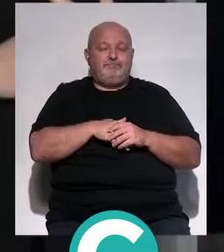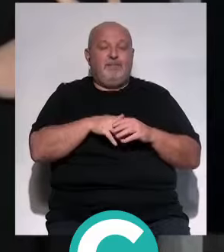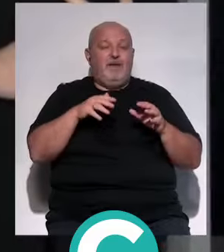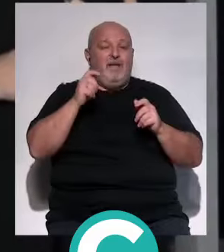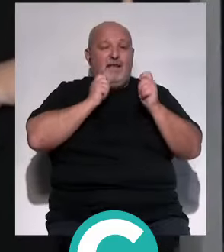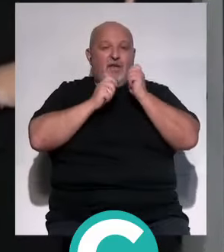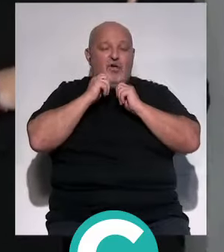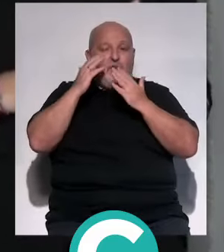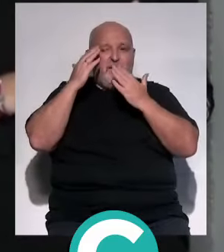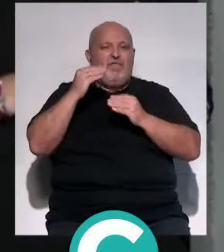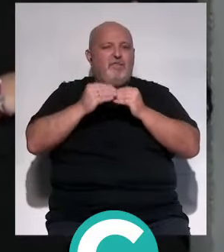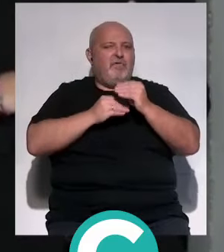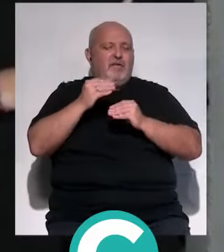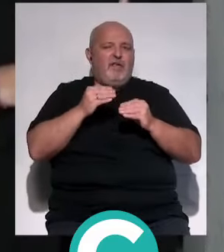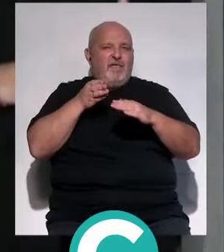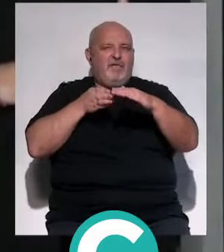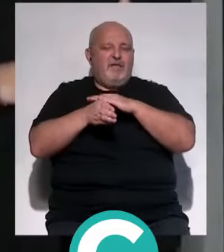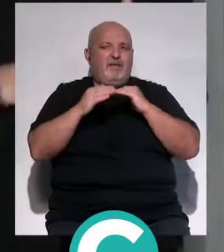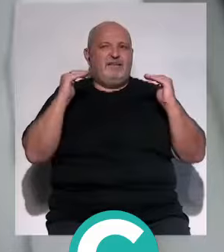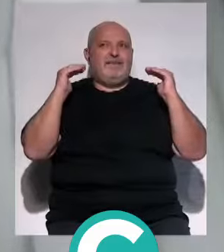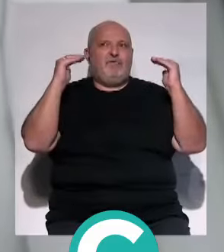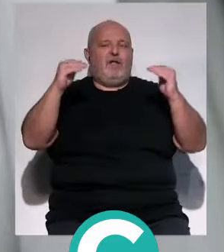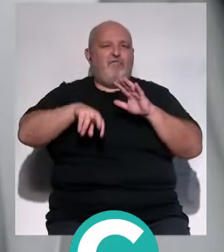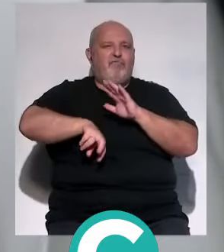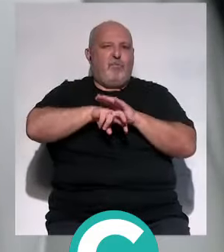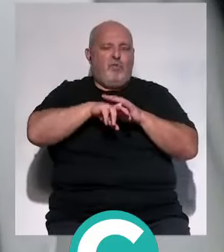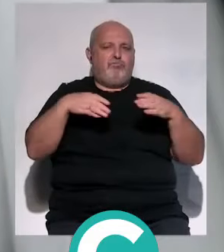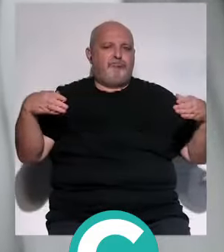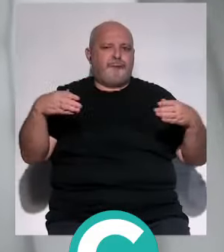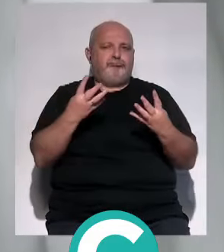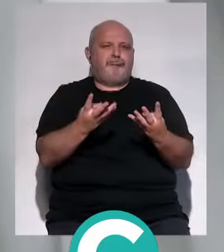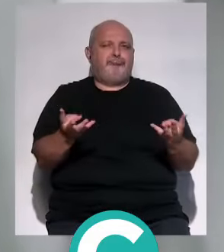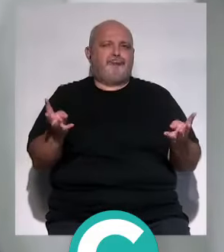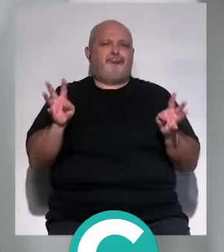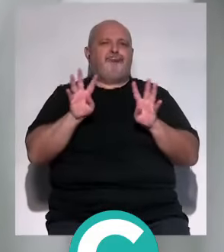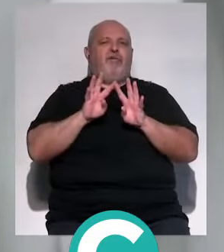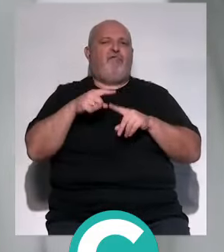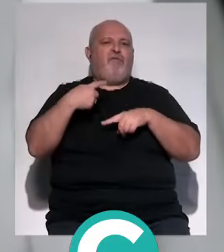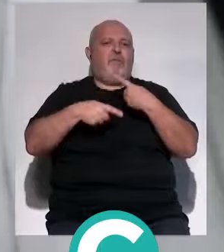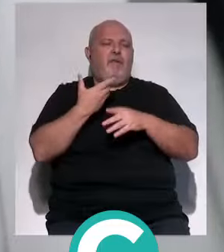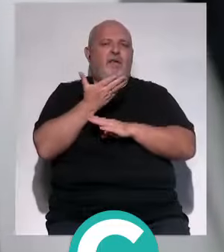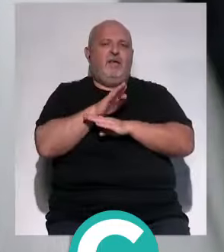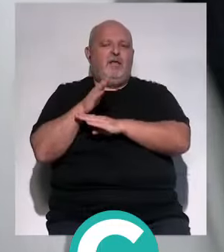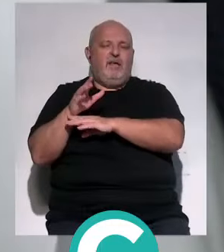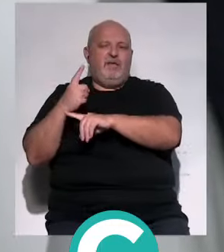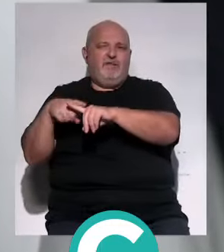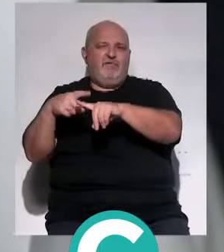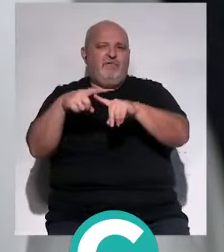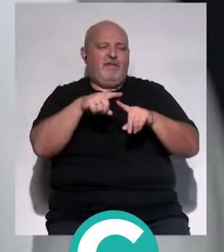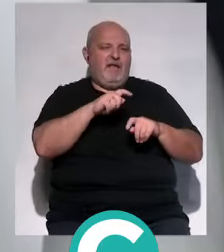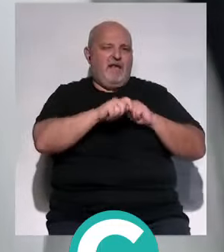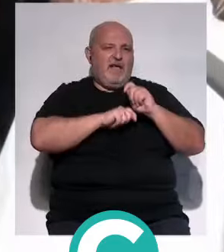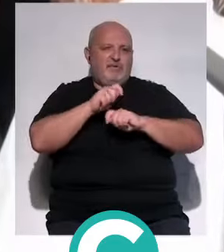de cariño y homenaje se ha celebrado en el acceso a la tribuna del estadio, contando con las familias afectadas y representantes de las